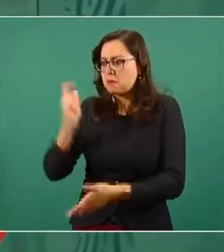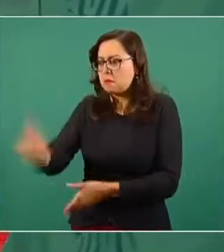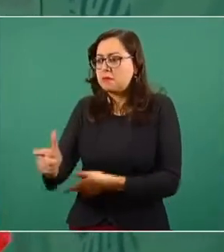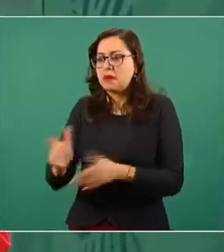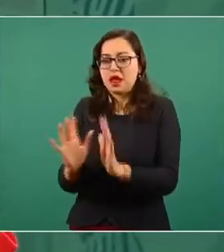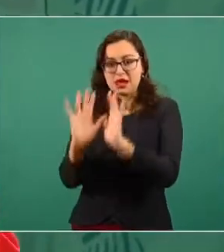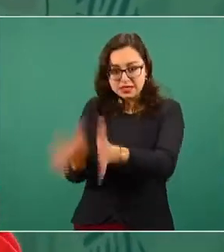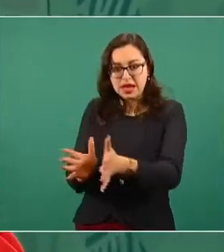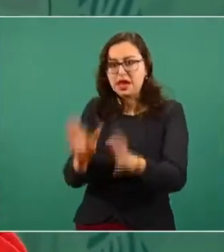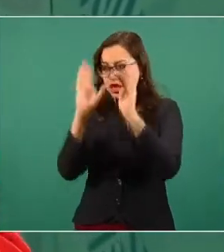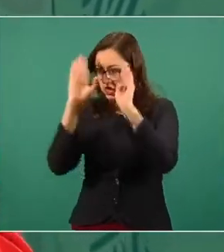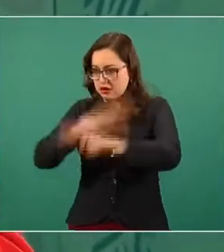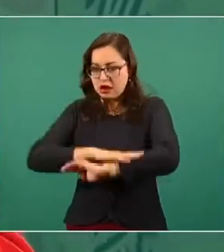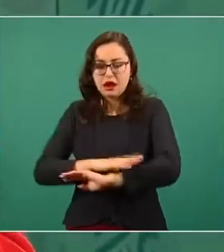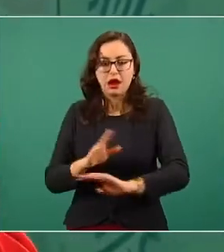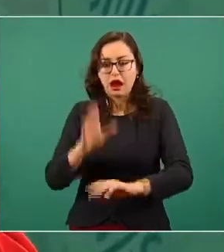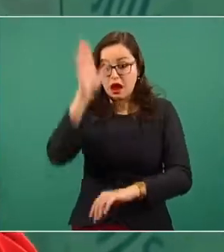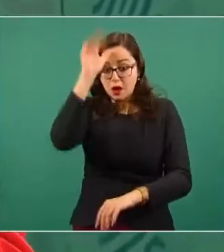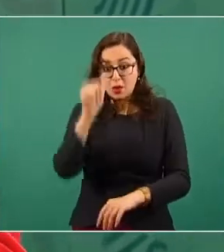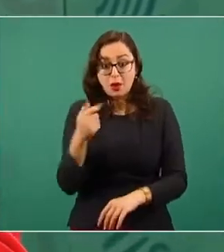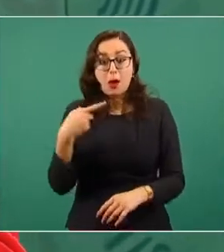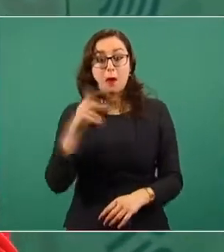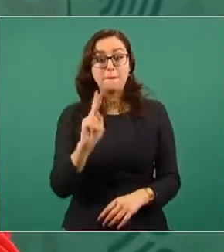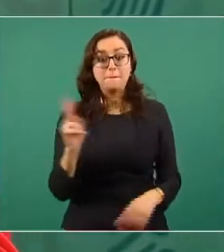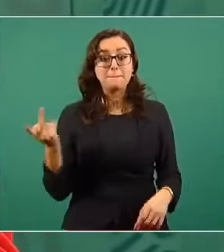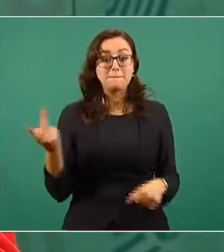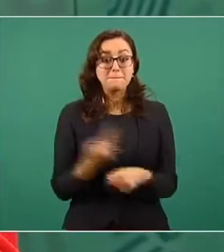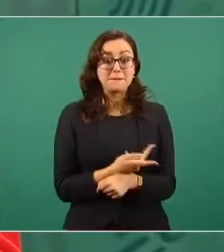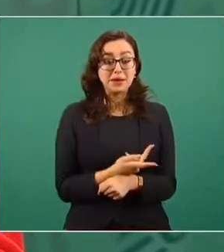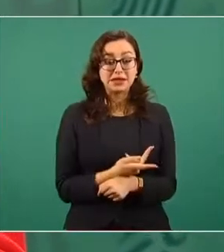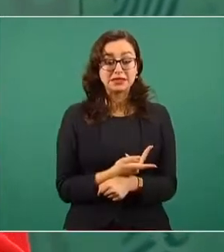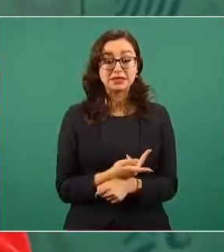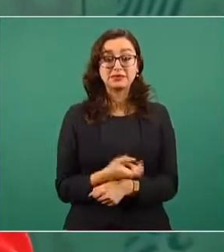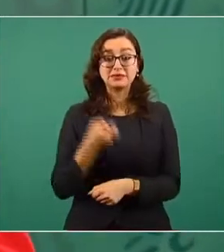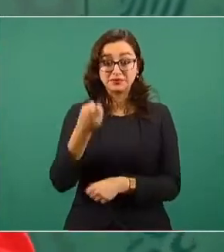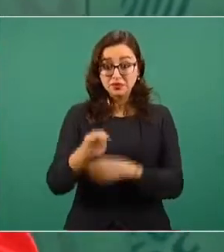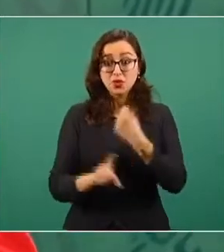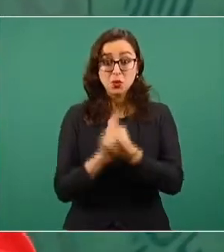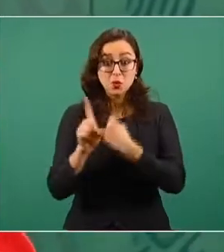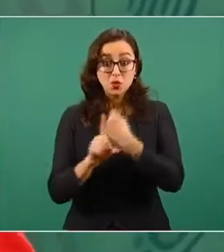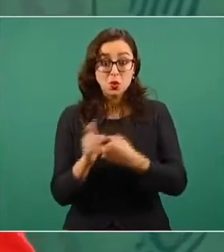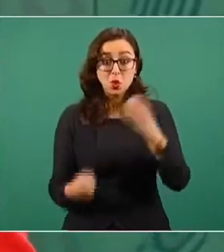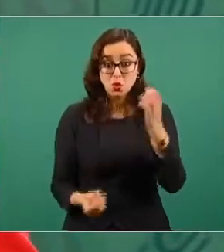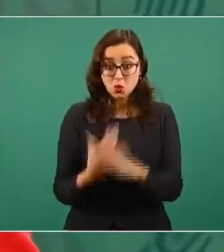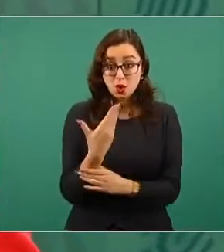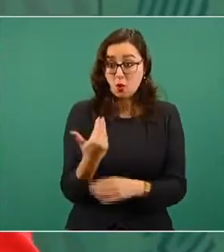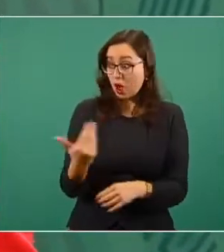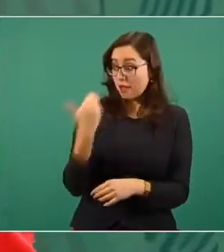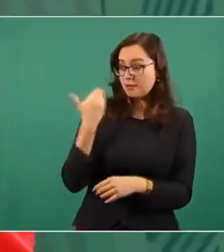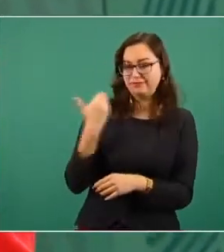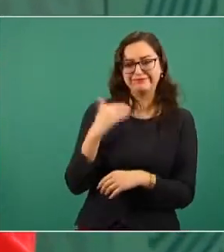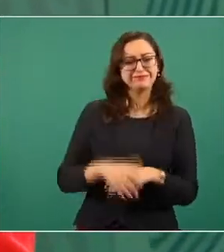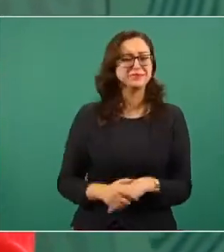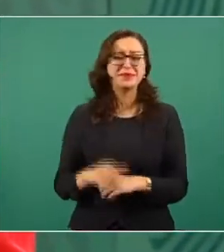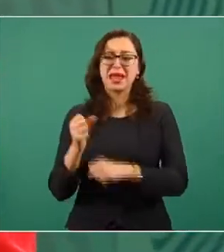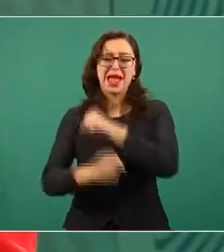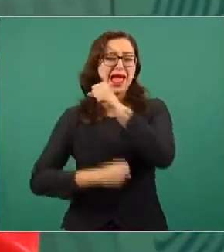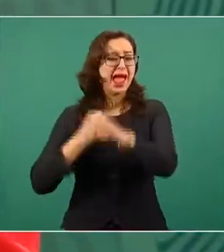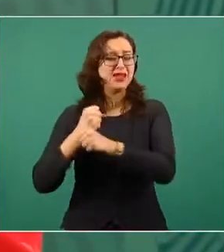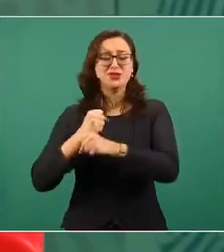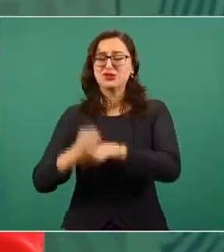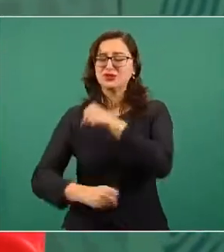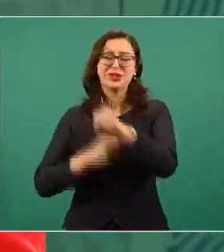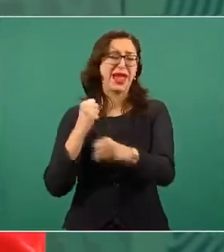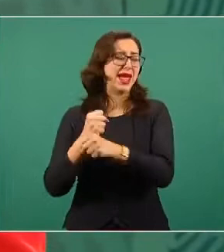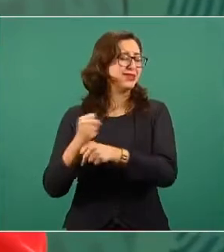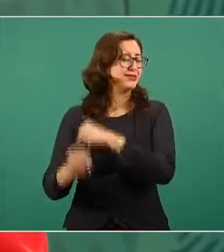este asunto de Xenaló y de Aldama no es nuevo, tiene muchísimos años, yo te puedo decir que tiene décadas.